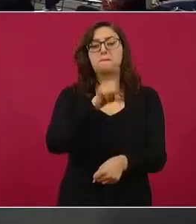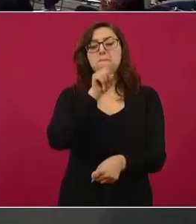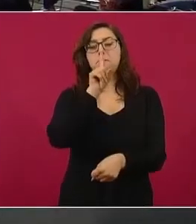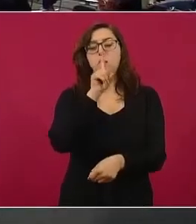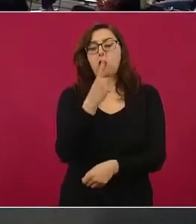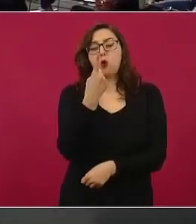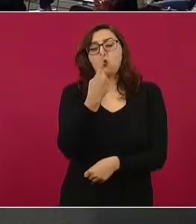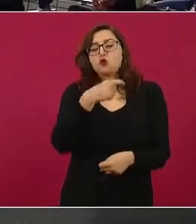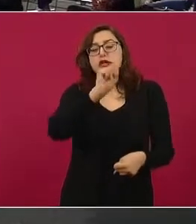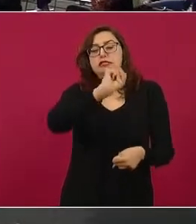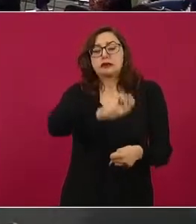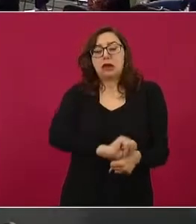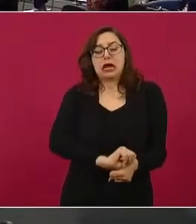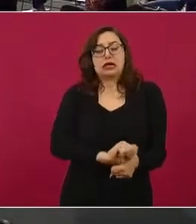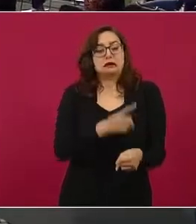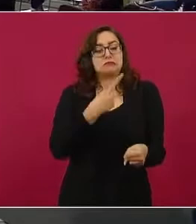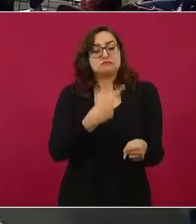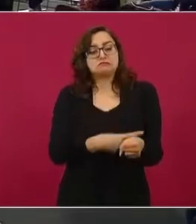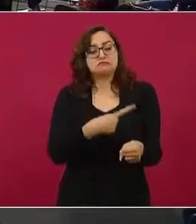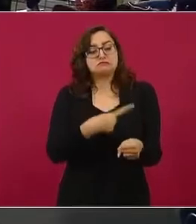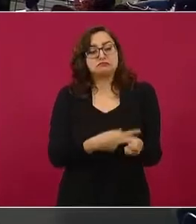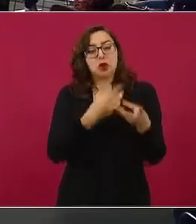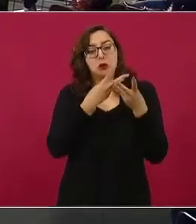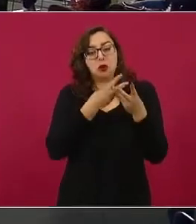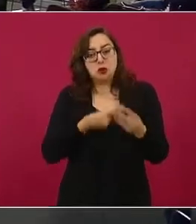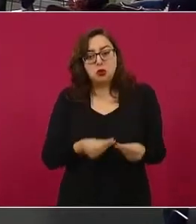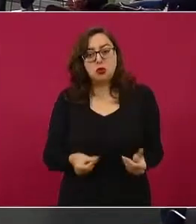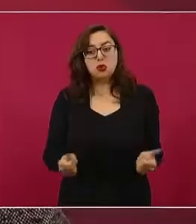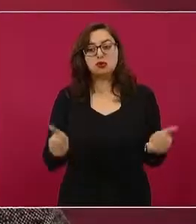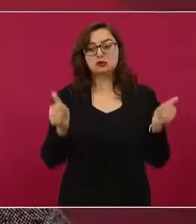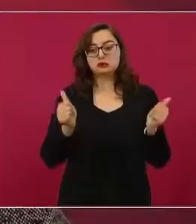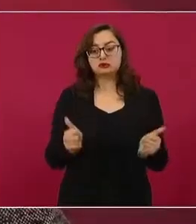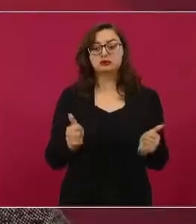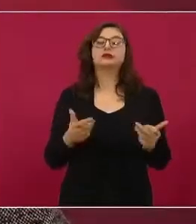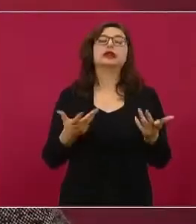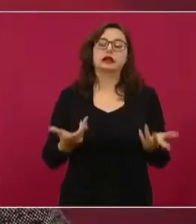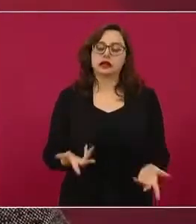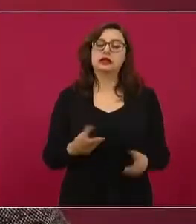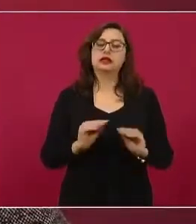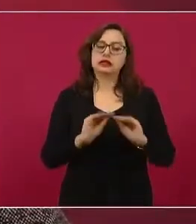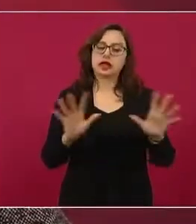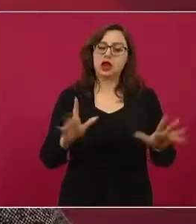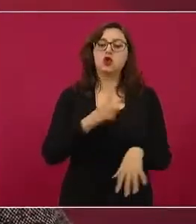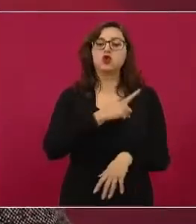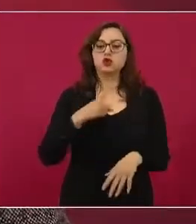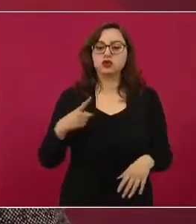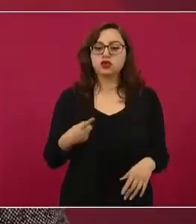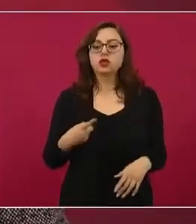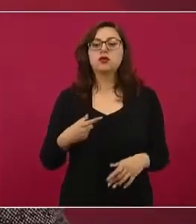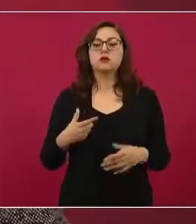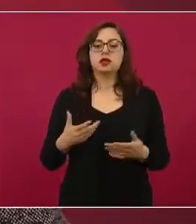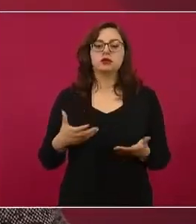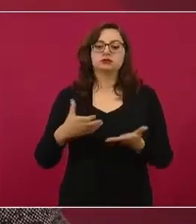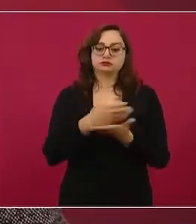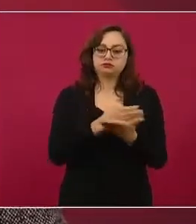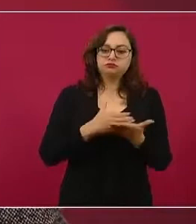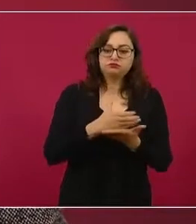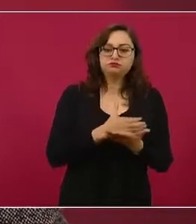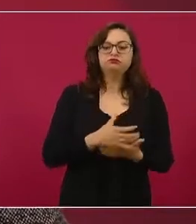este caso una sola semana. Y que desde luego le permita sanar el tejido de su